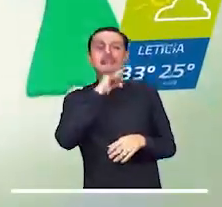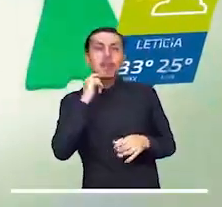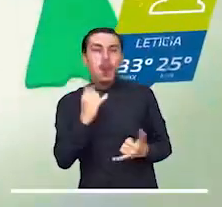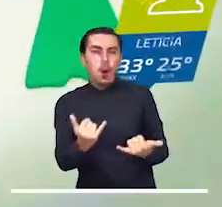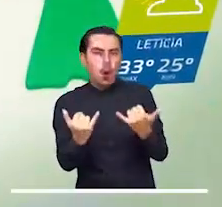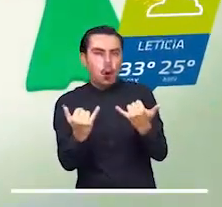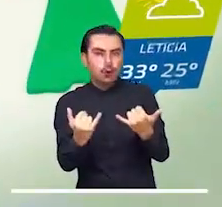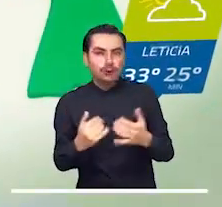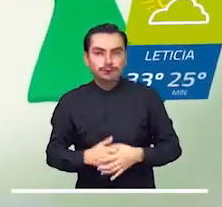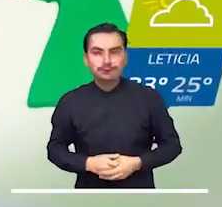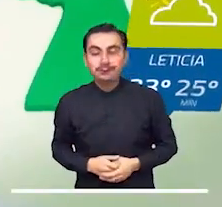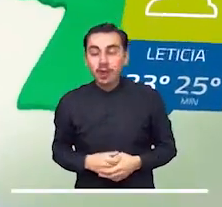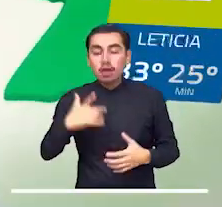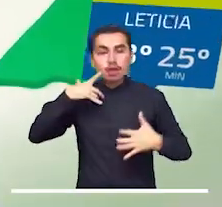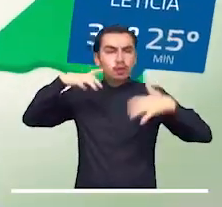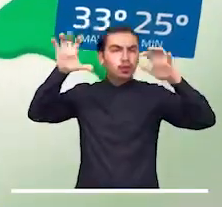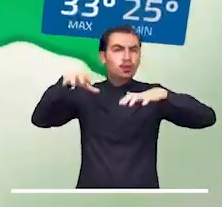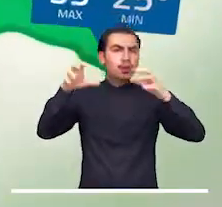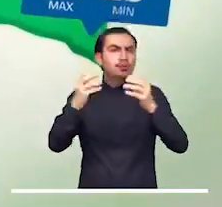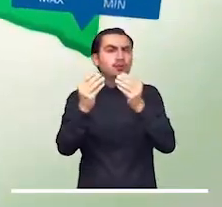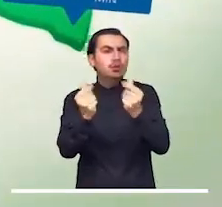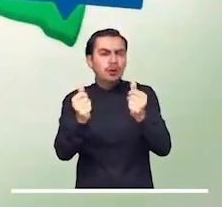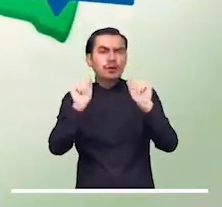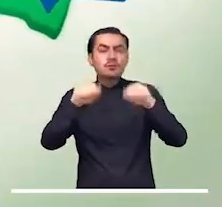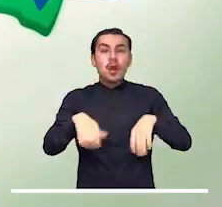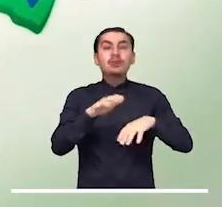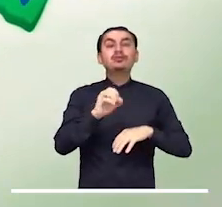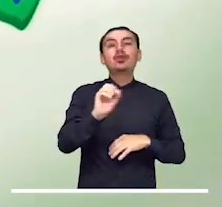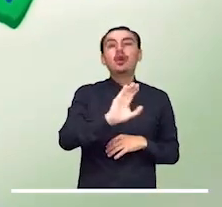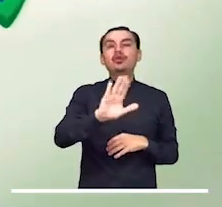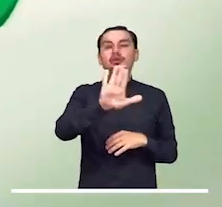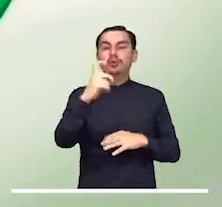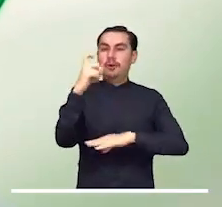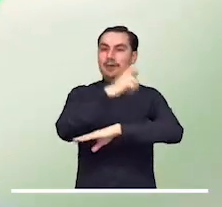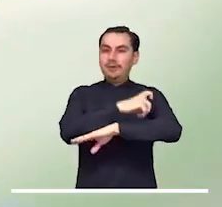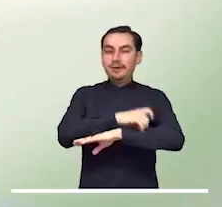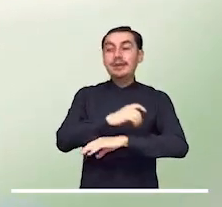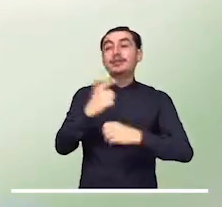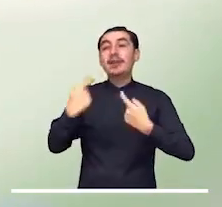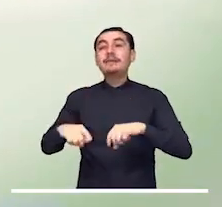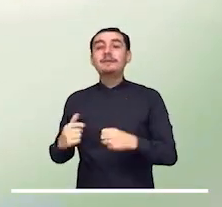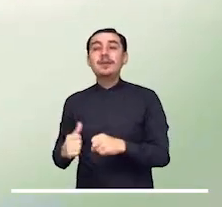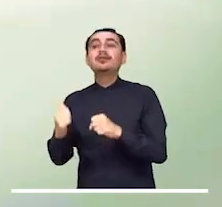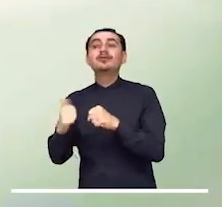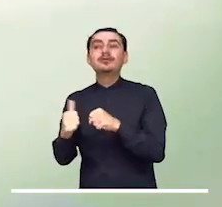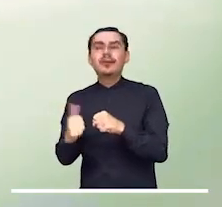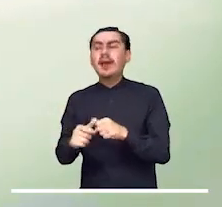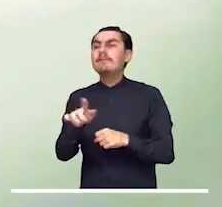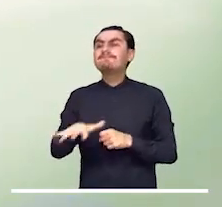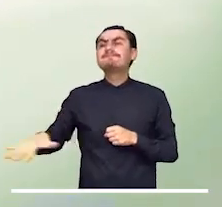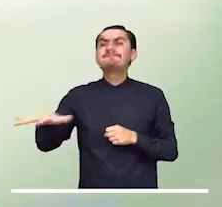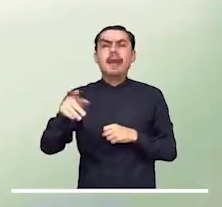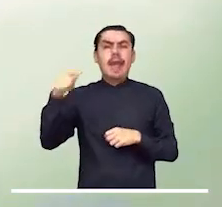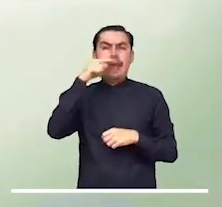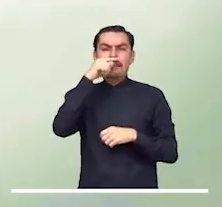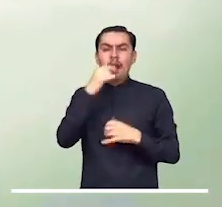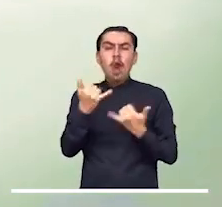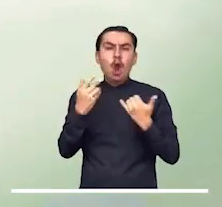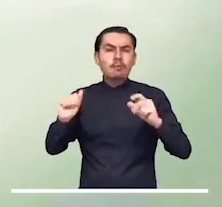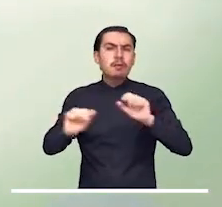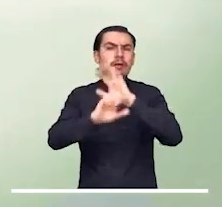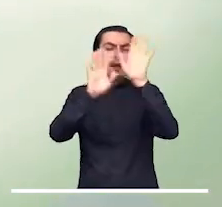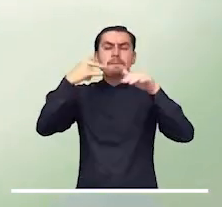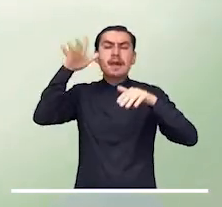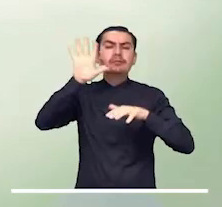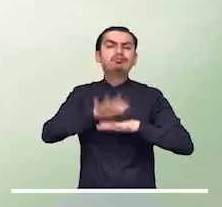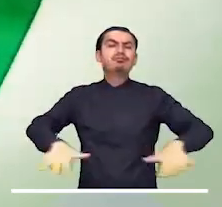Lluvias ligeras podrían activarse en el occidente de Putumayo y Caquetá. En el resto de la región amazónica se podrá disfrutar de